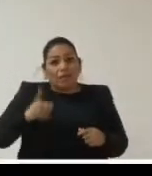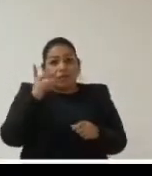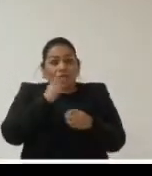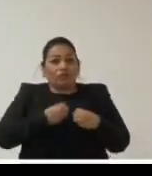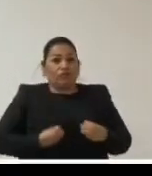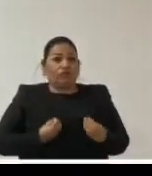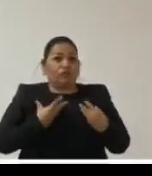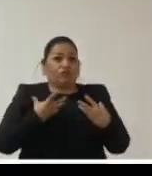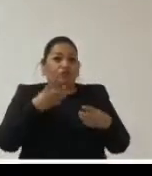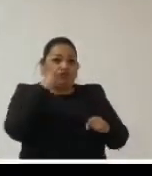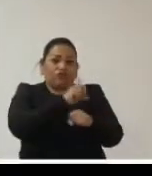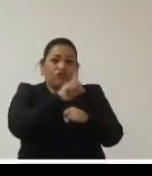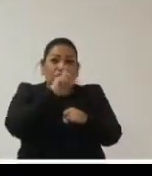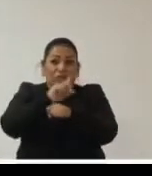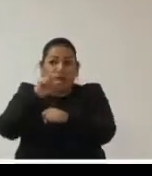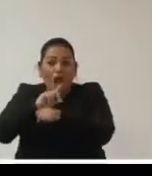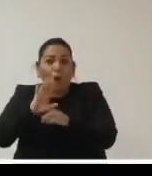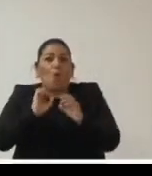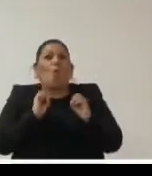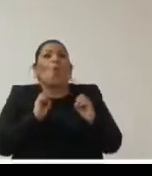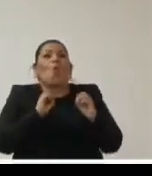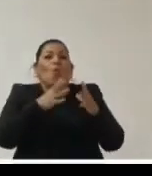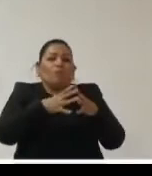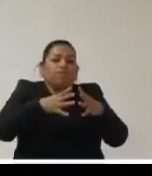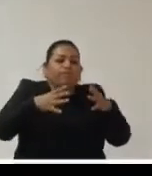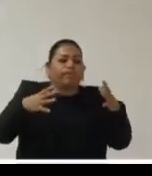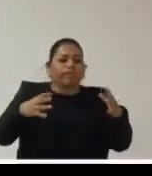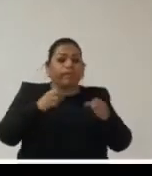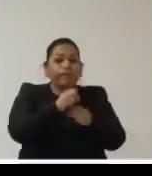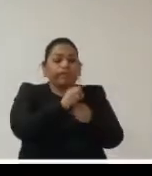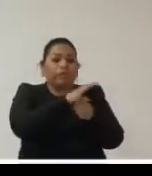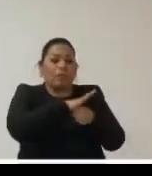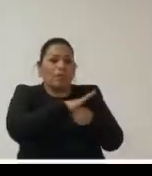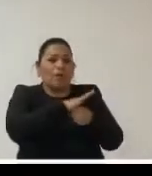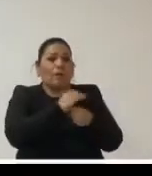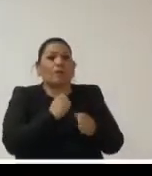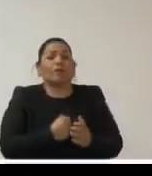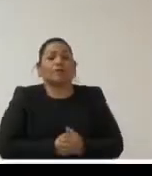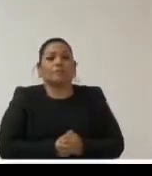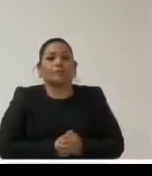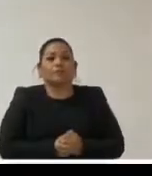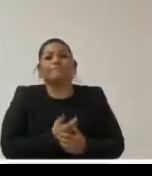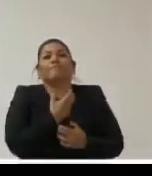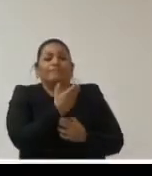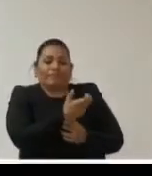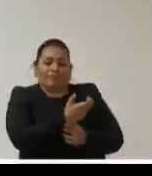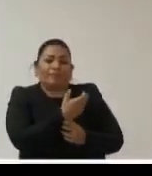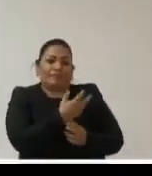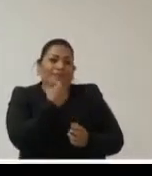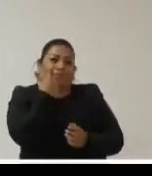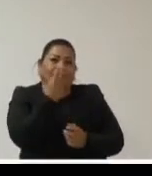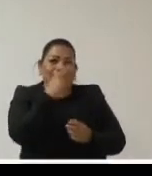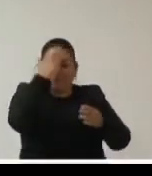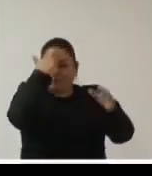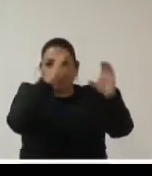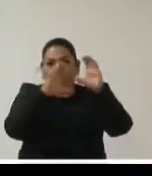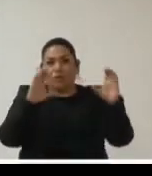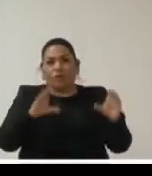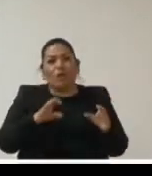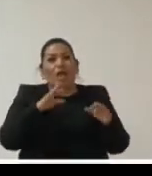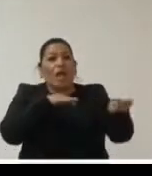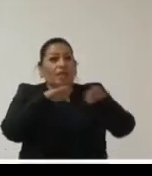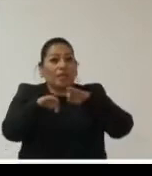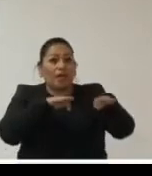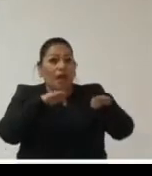cotidiana ocasionado o incrementado por esta pandemia por ello quiero bueno pues reconocer el trabajo